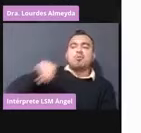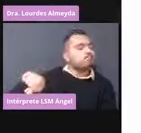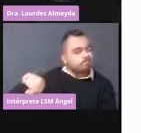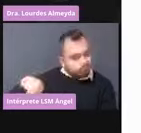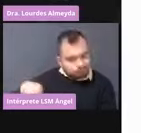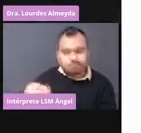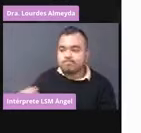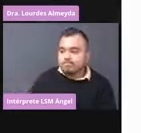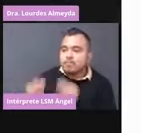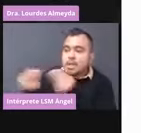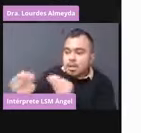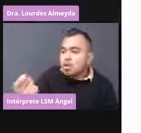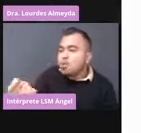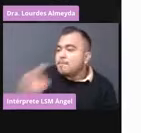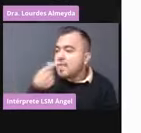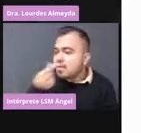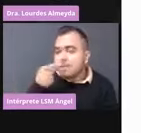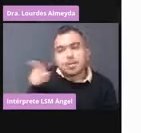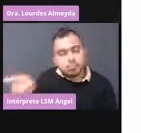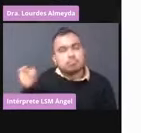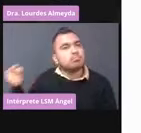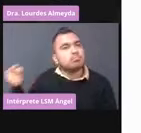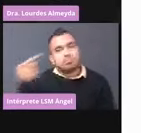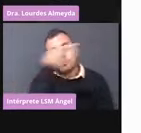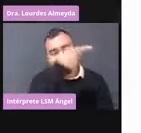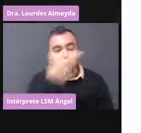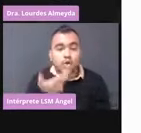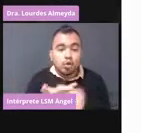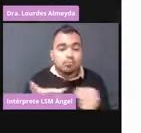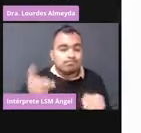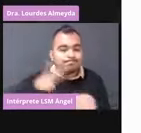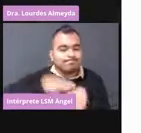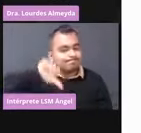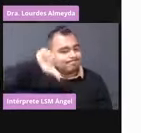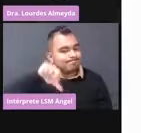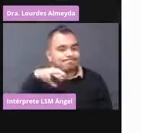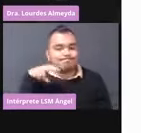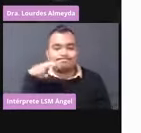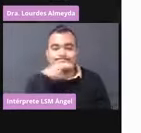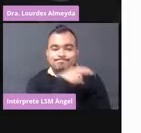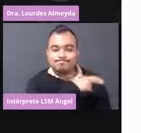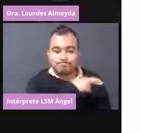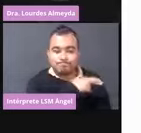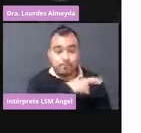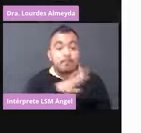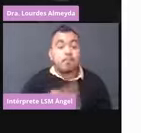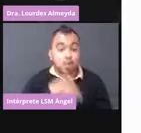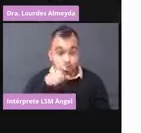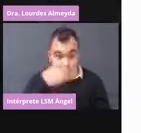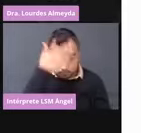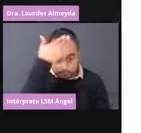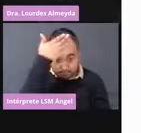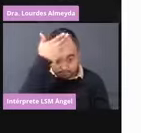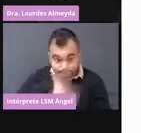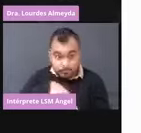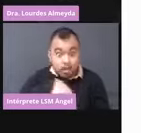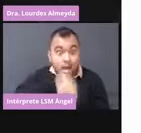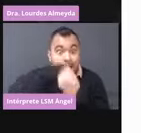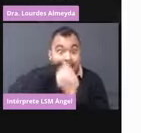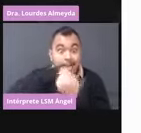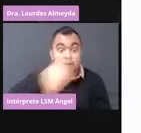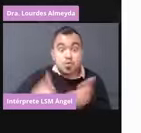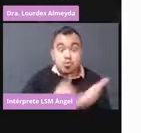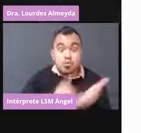medicamento y se va a mandar al hospital de inmediato. Para su conocimiento, aquí en la Ciudad de México, que ya se